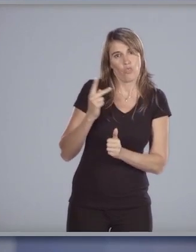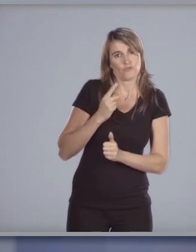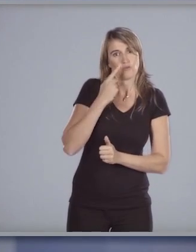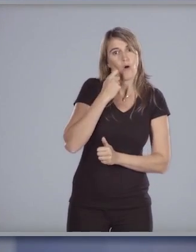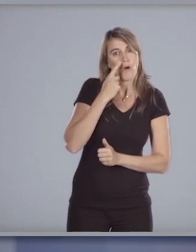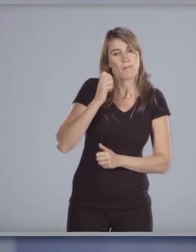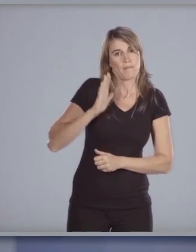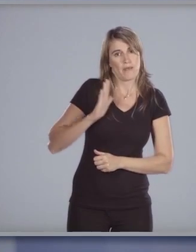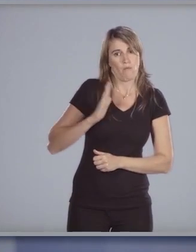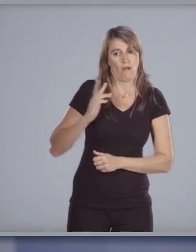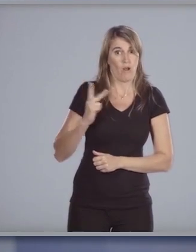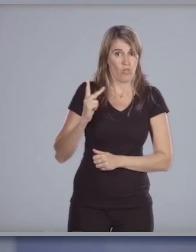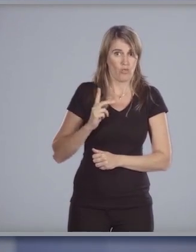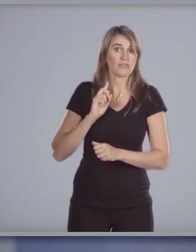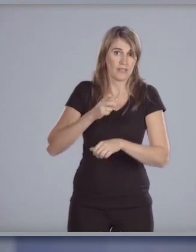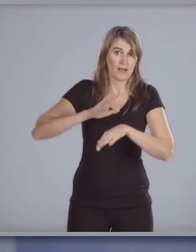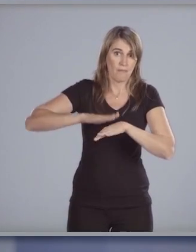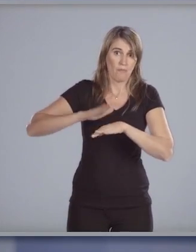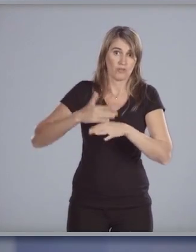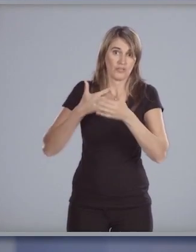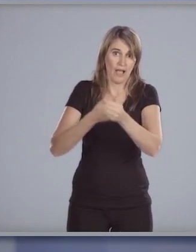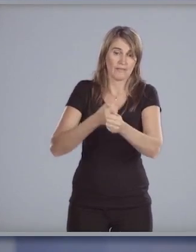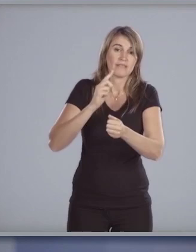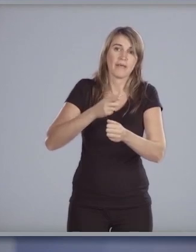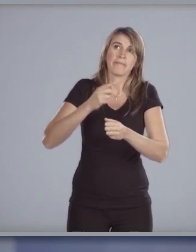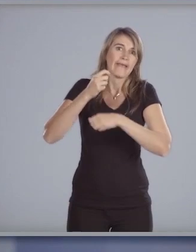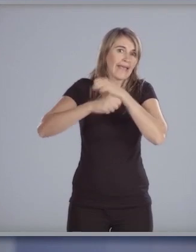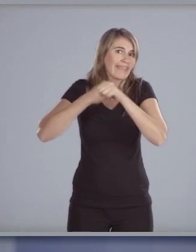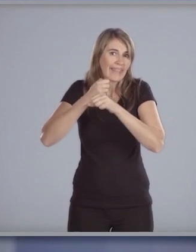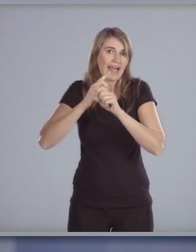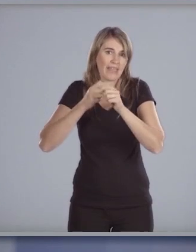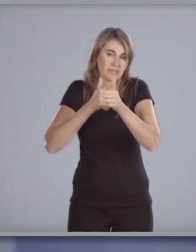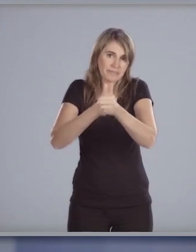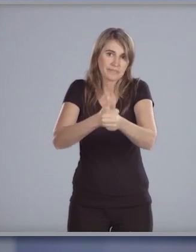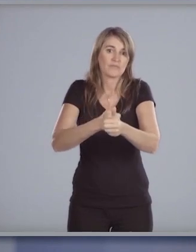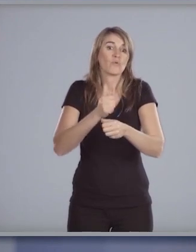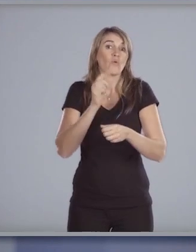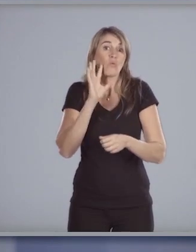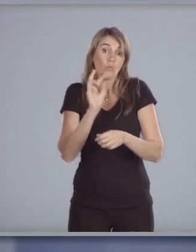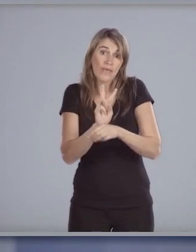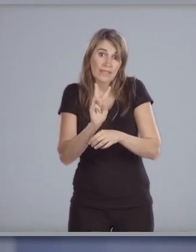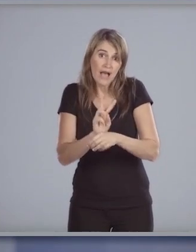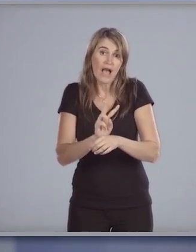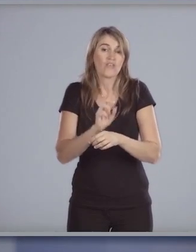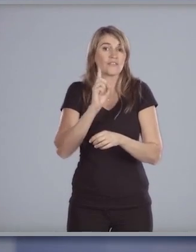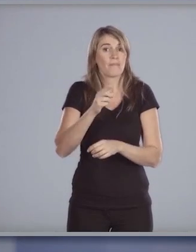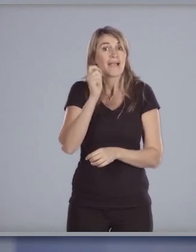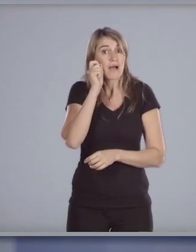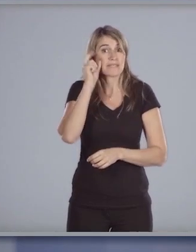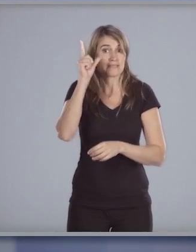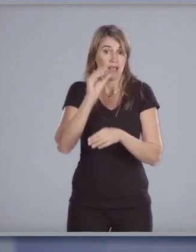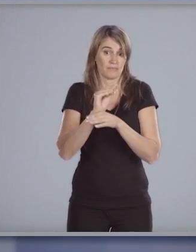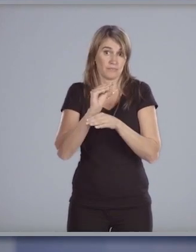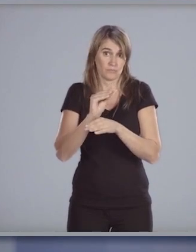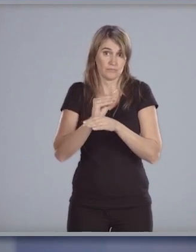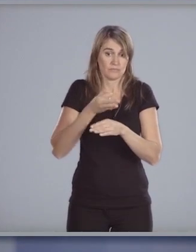género y además entre generaciones en las tareas de cuidados capacitando y especializando